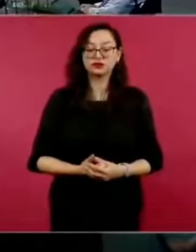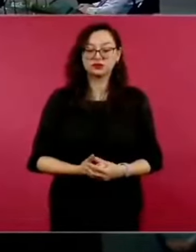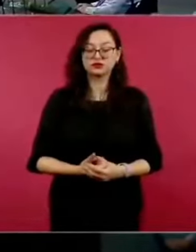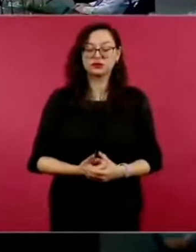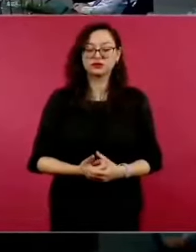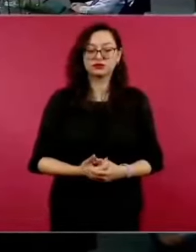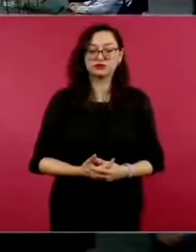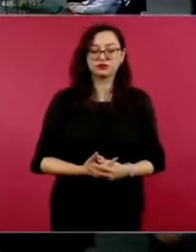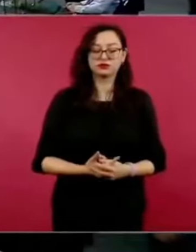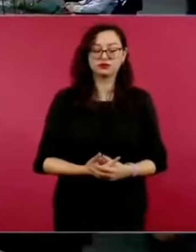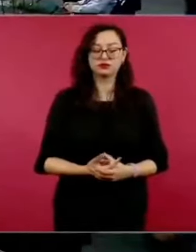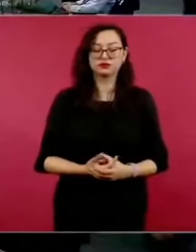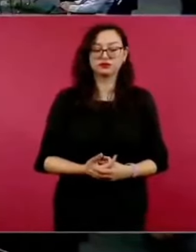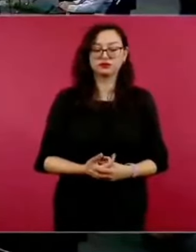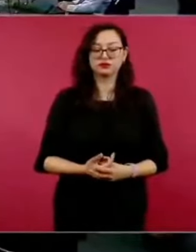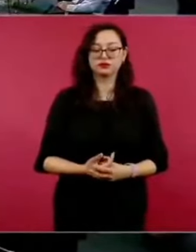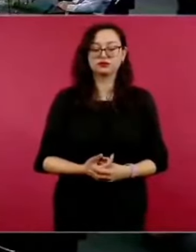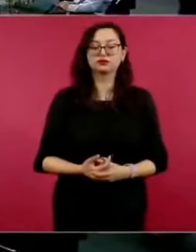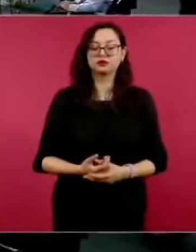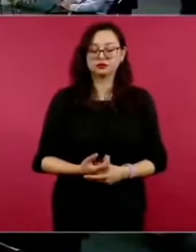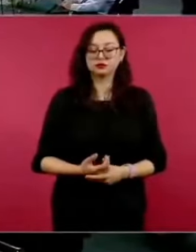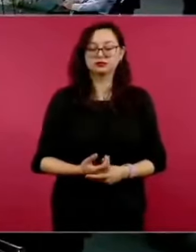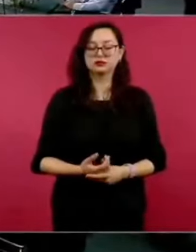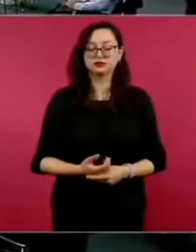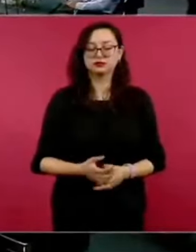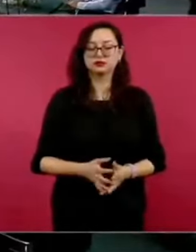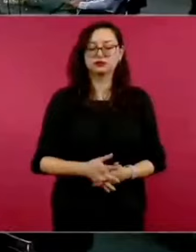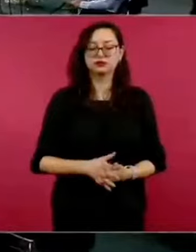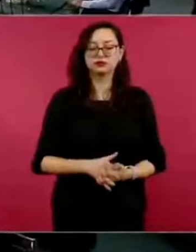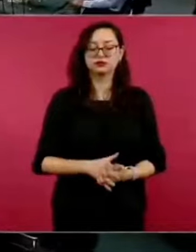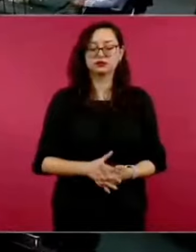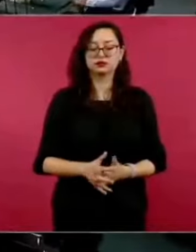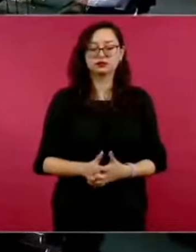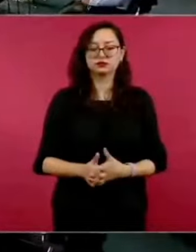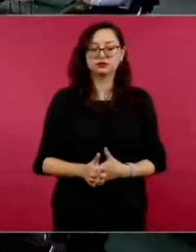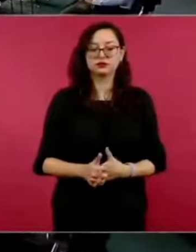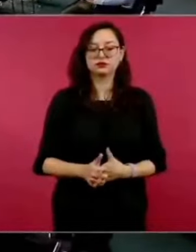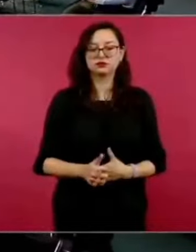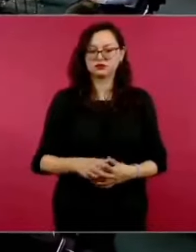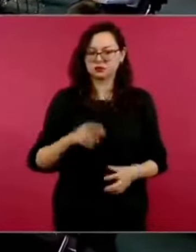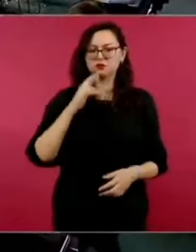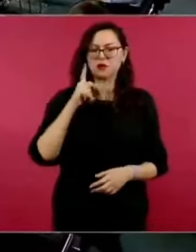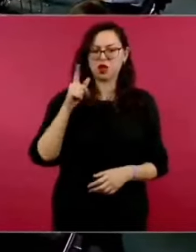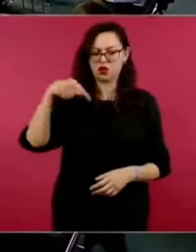sí, sí, no la quieren colectiva aquí,